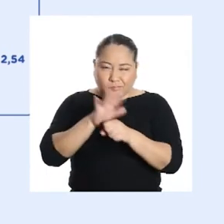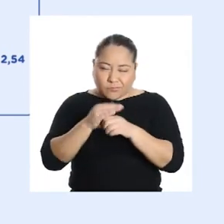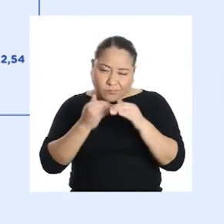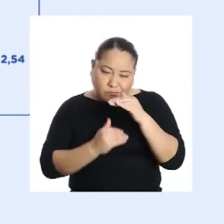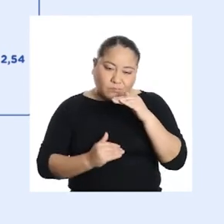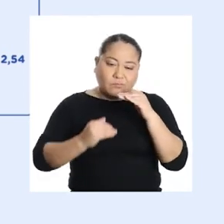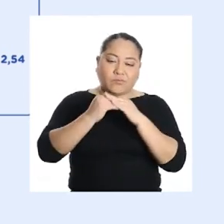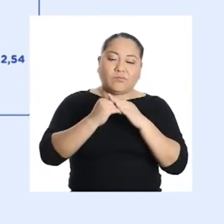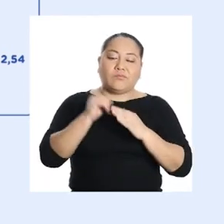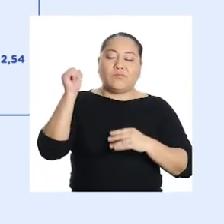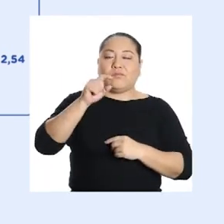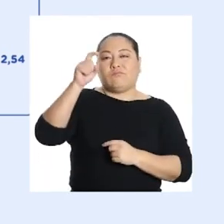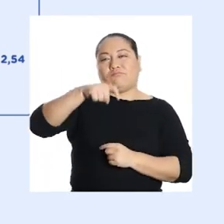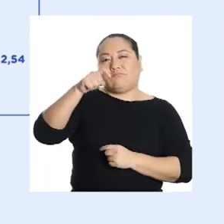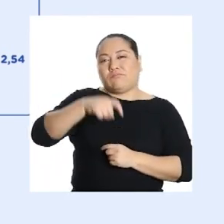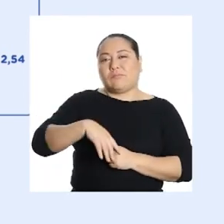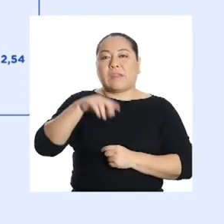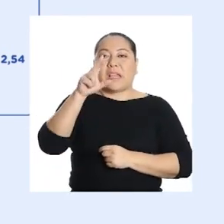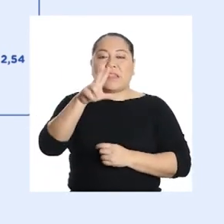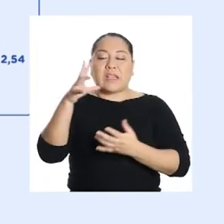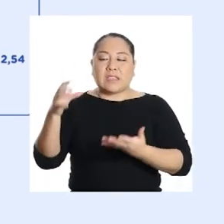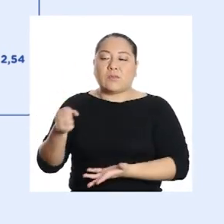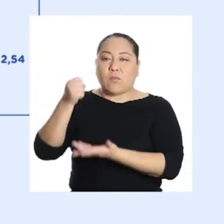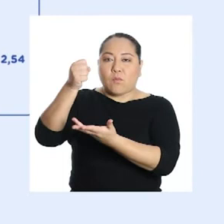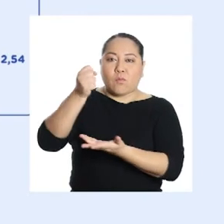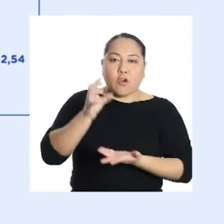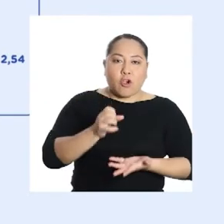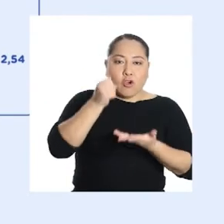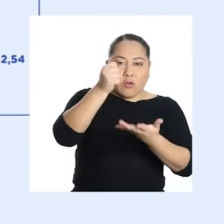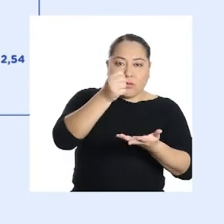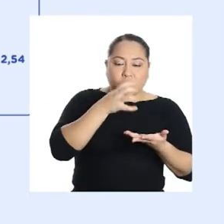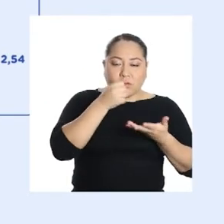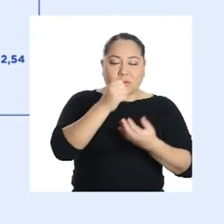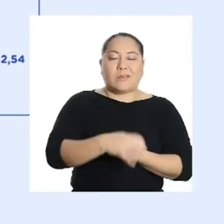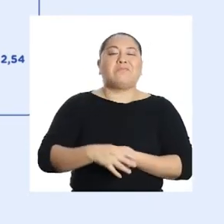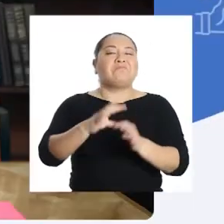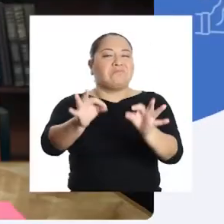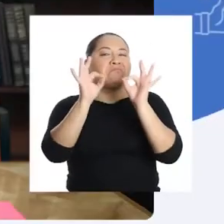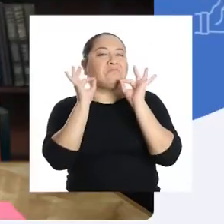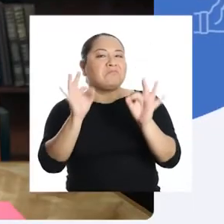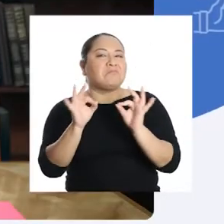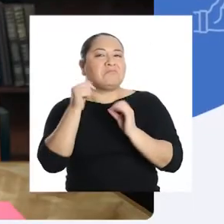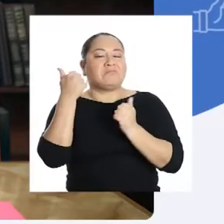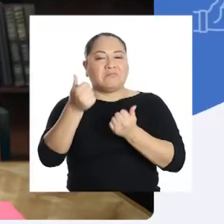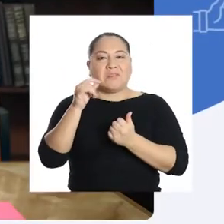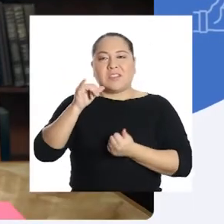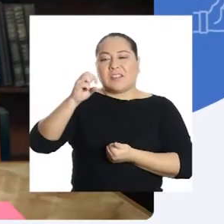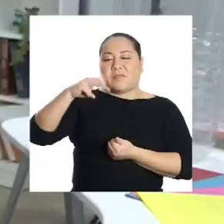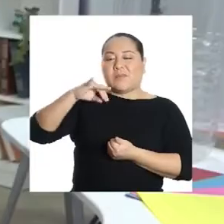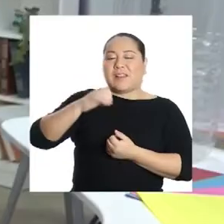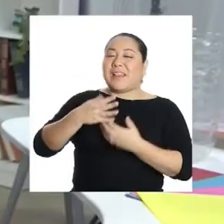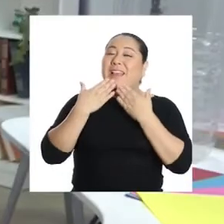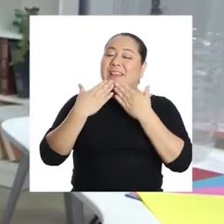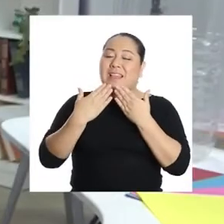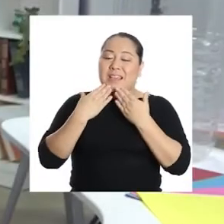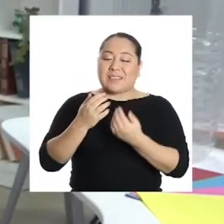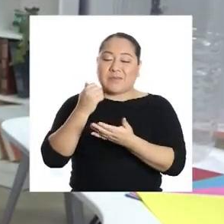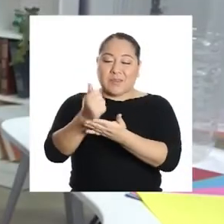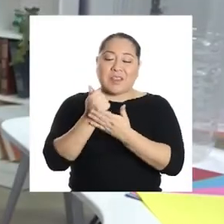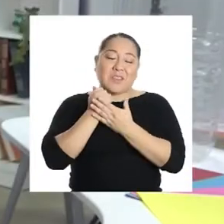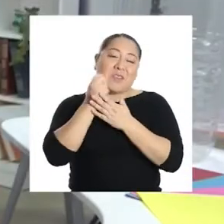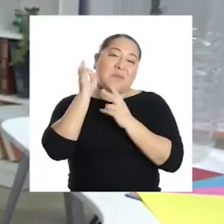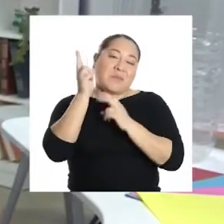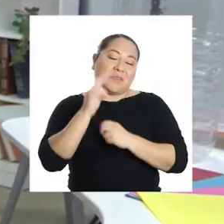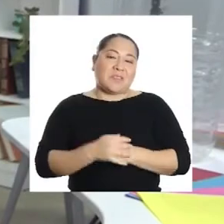Redondeando al entero, se necesitarán tres bolsas. ¡Excelente, Yamile! Muchas